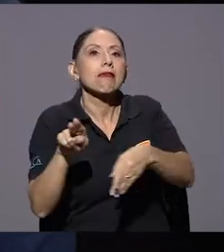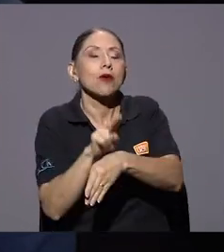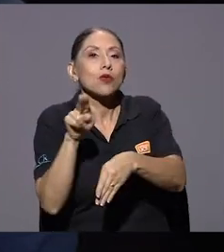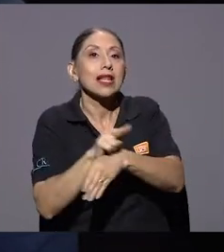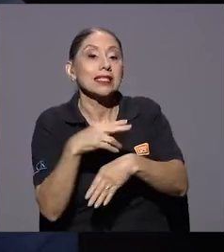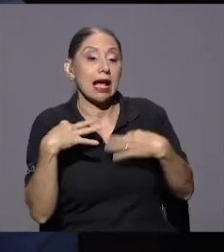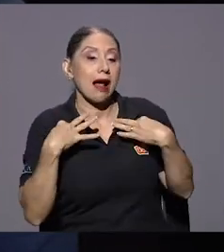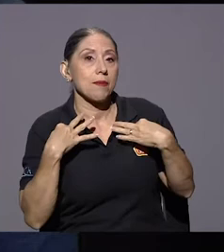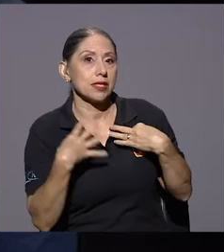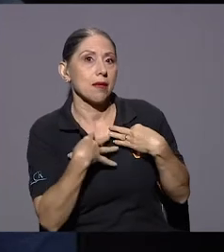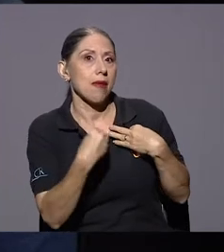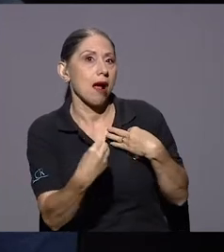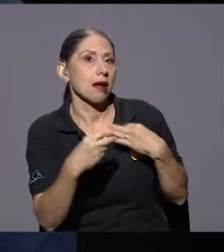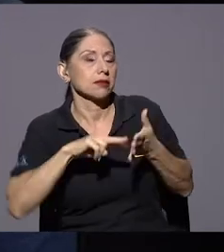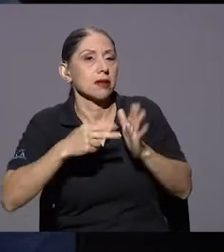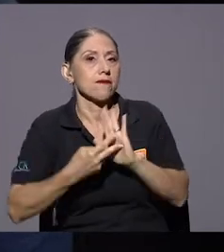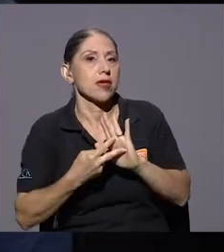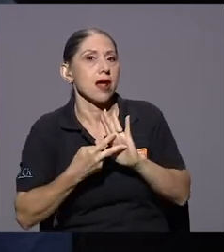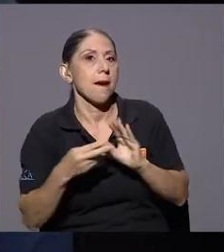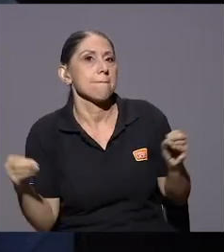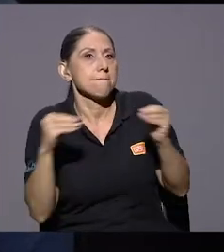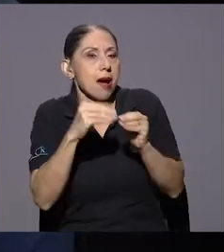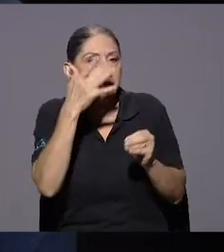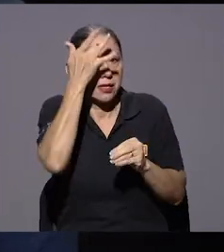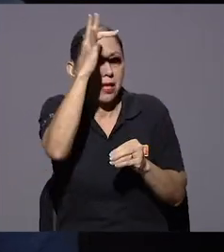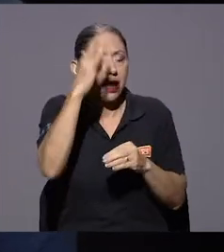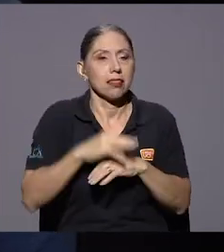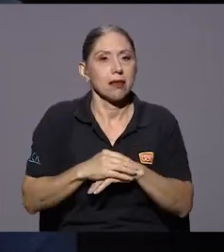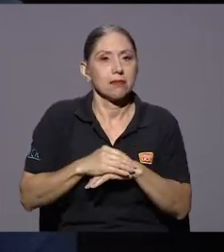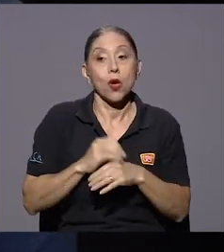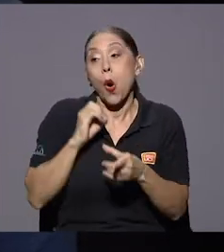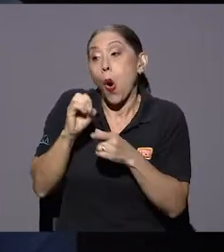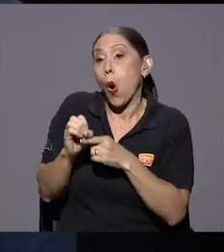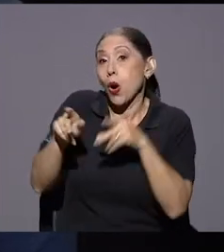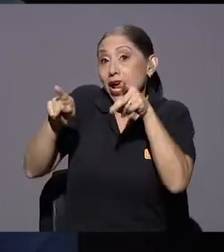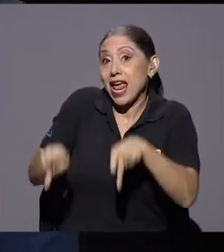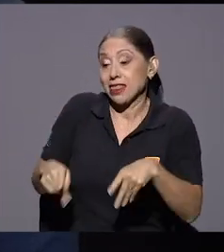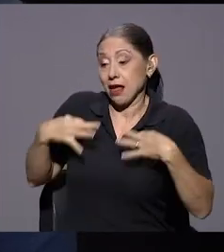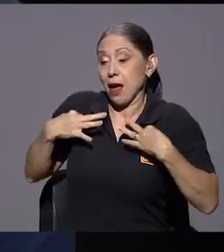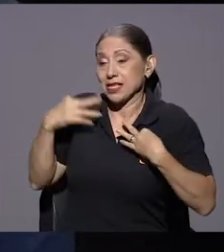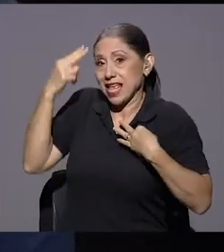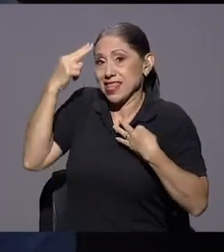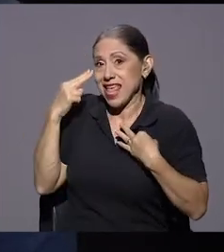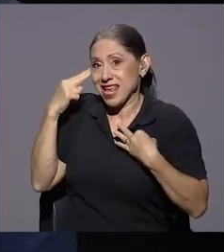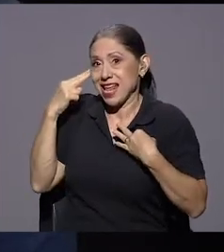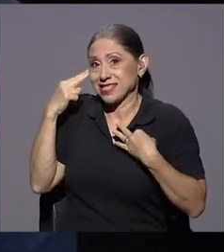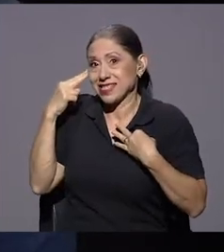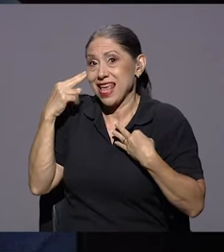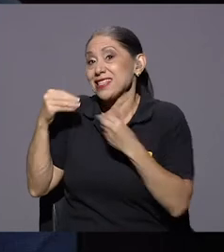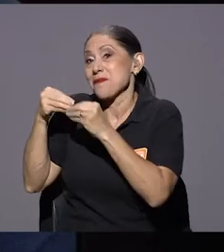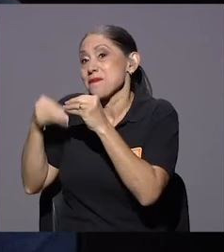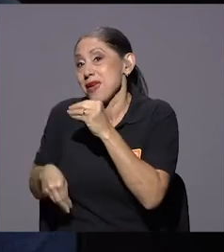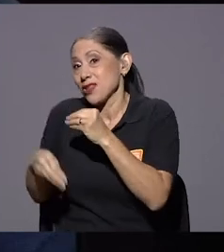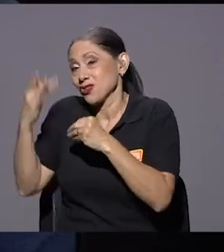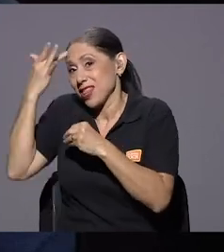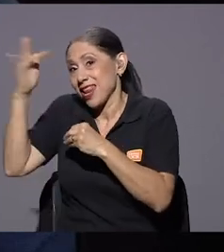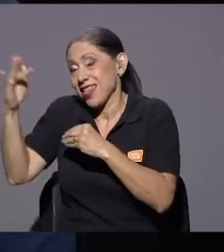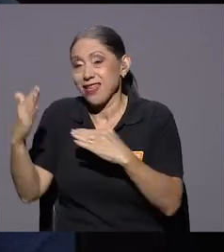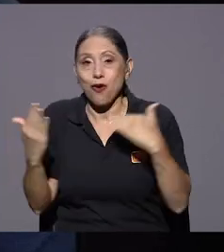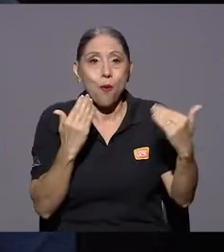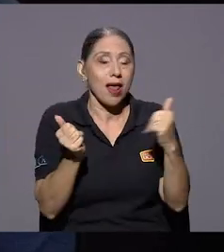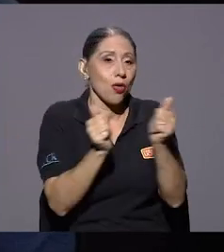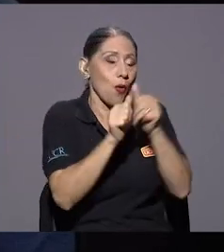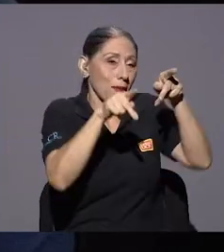inteligente o que la gente que utiliza camisas negras es un 20% menos inteligente que la gente que utiliza camisas blancas